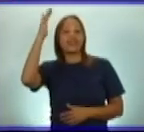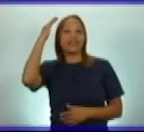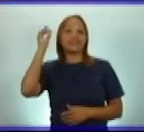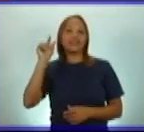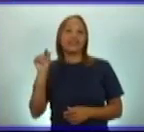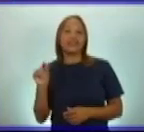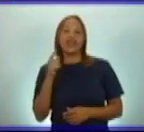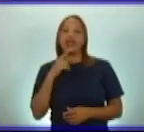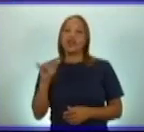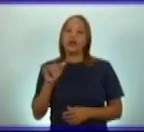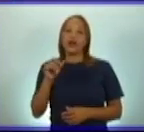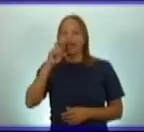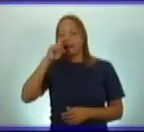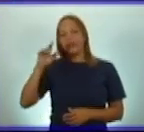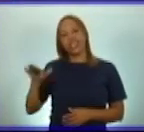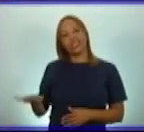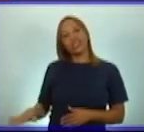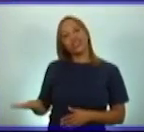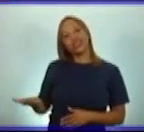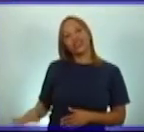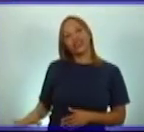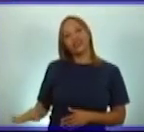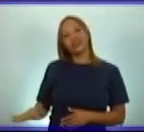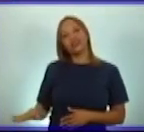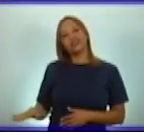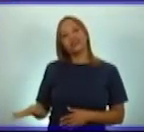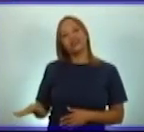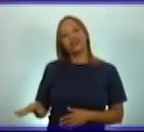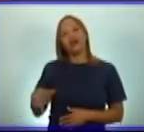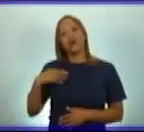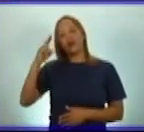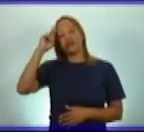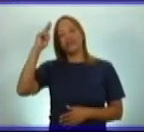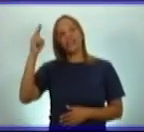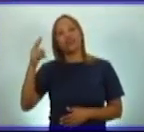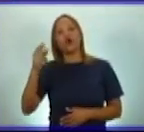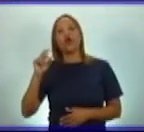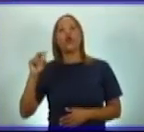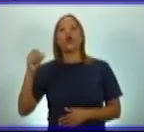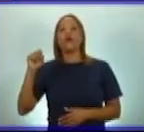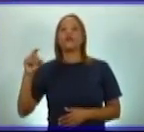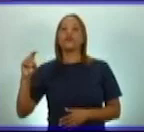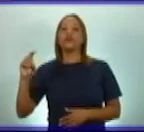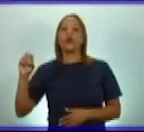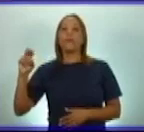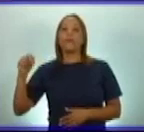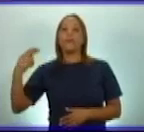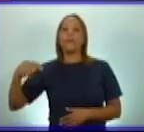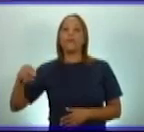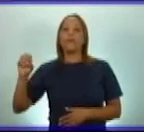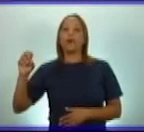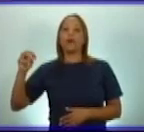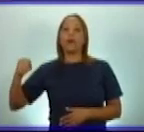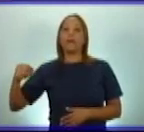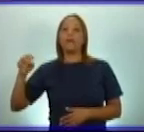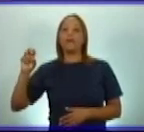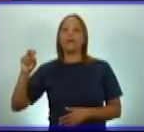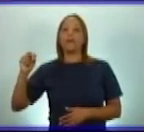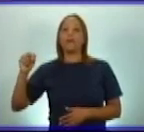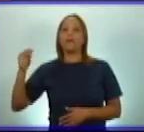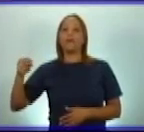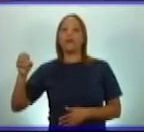Meñique o el señor Don Pomposo. Eso sería magnífico.